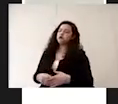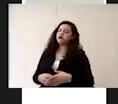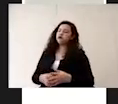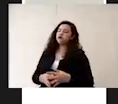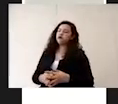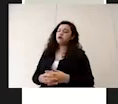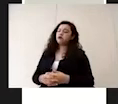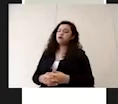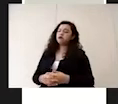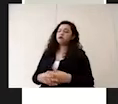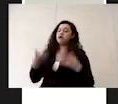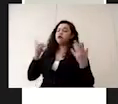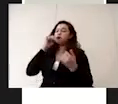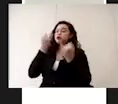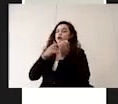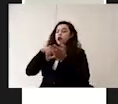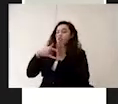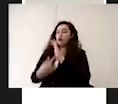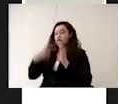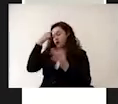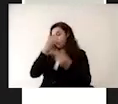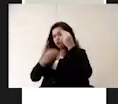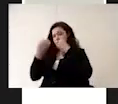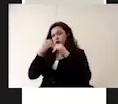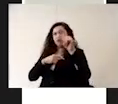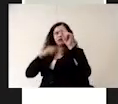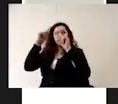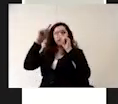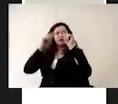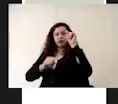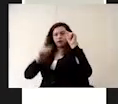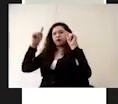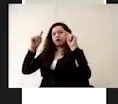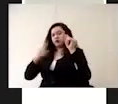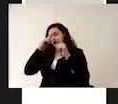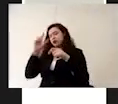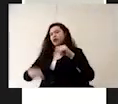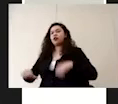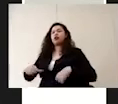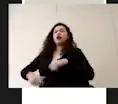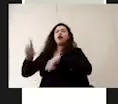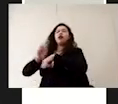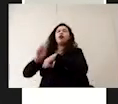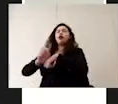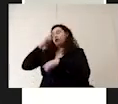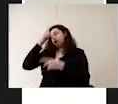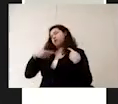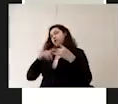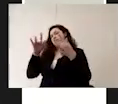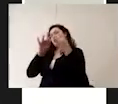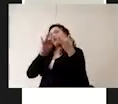establecer horarios alternados de comidas y de actividades cotidianas para reducir el contacto entre personas